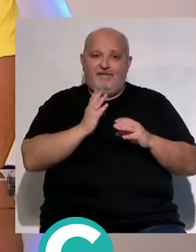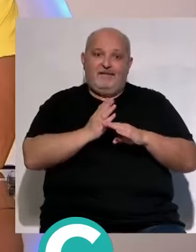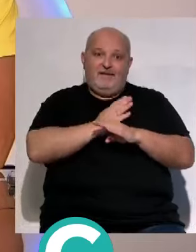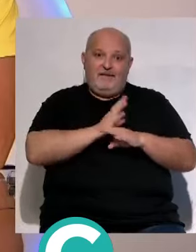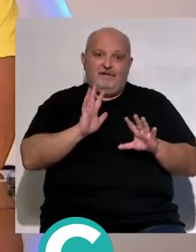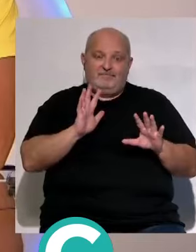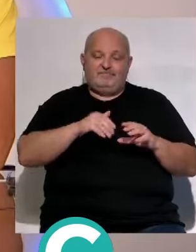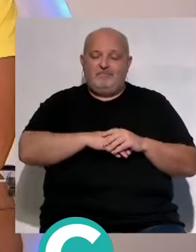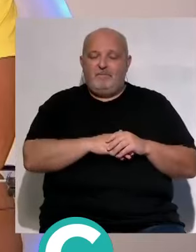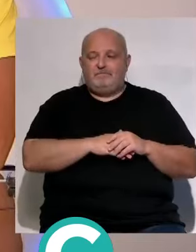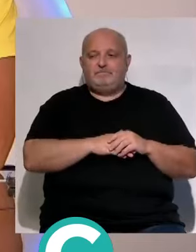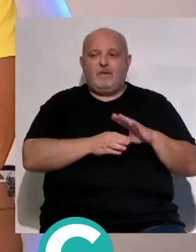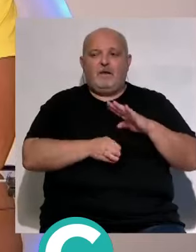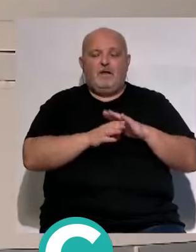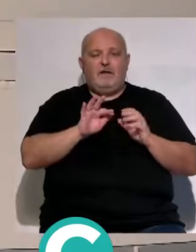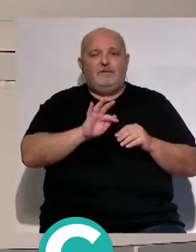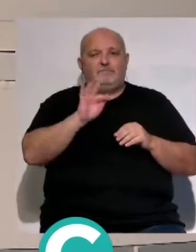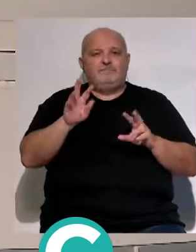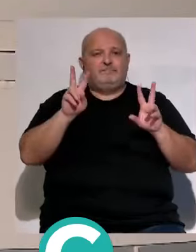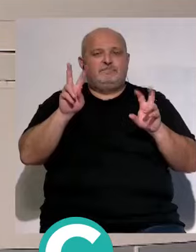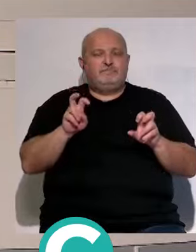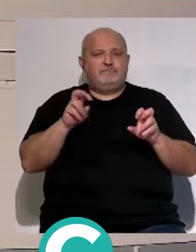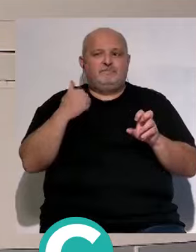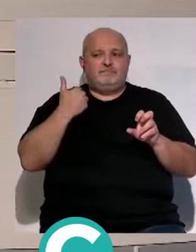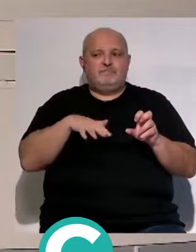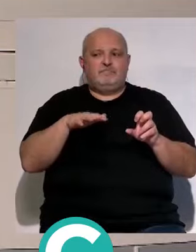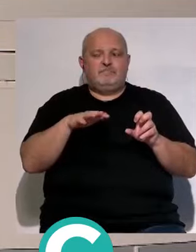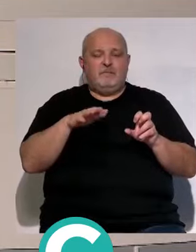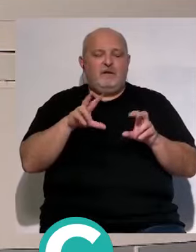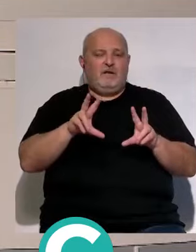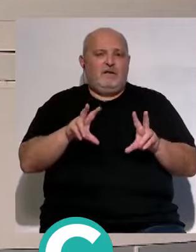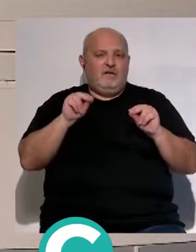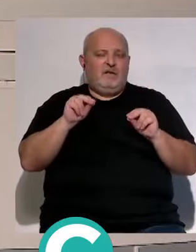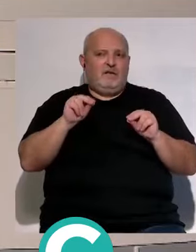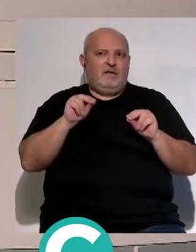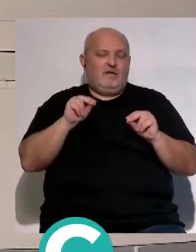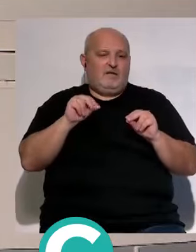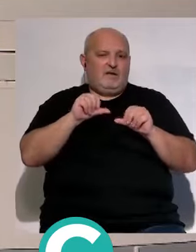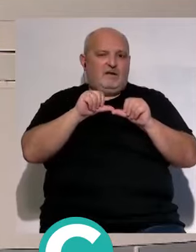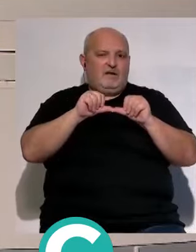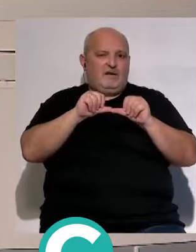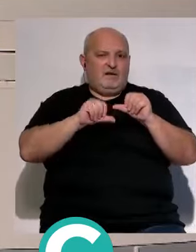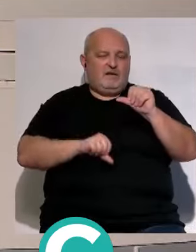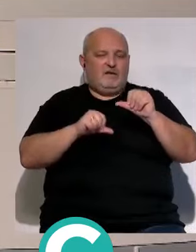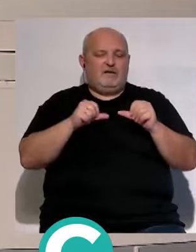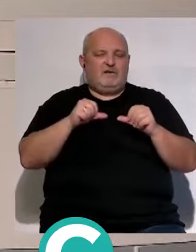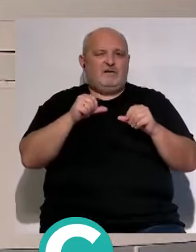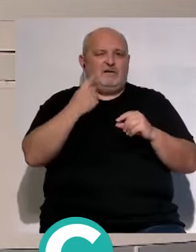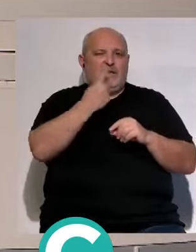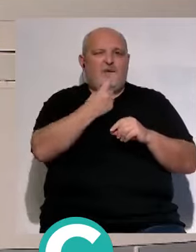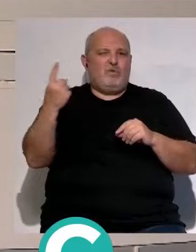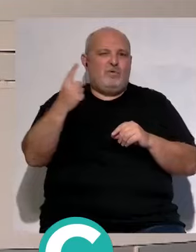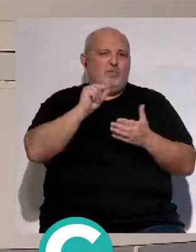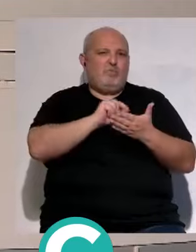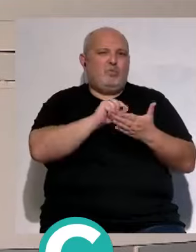cuidar continuamos ahora y nos había quedado pendiente ya es definitiva las clasificaciones del trofeo a la regularidad